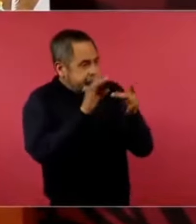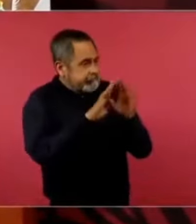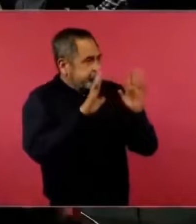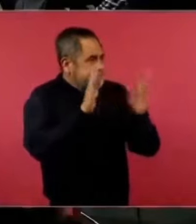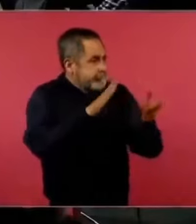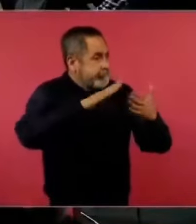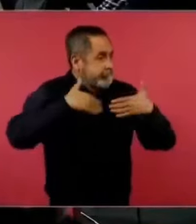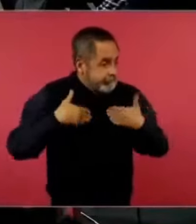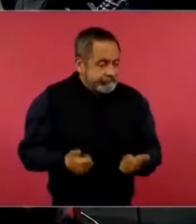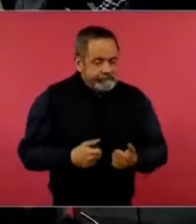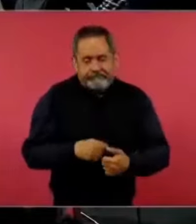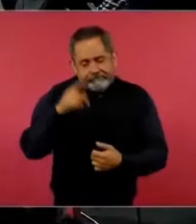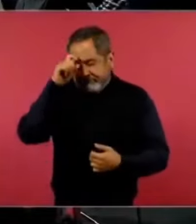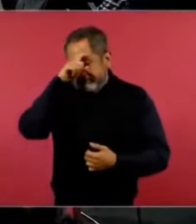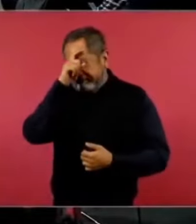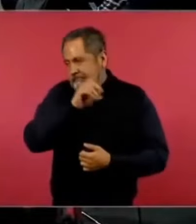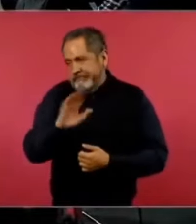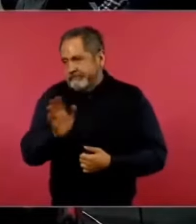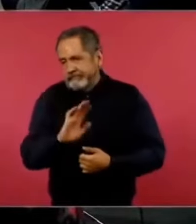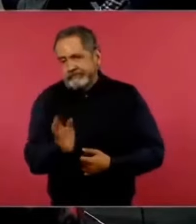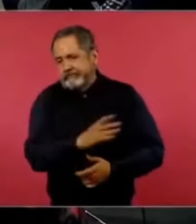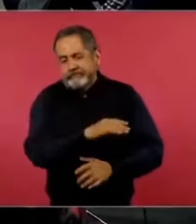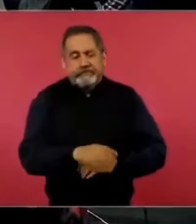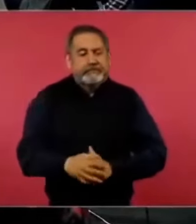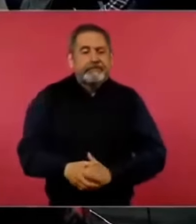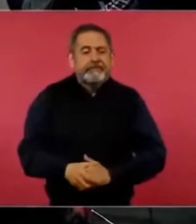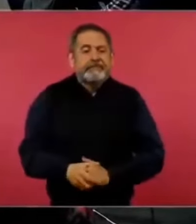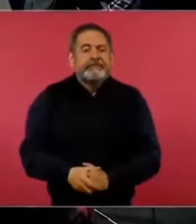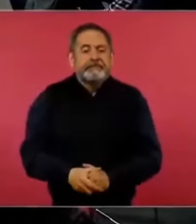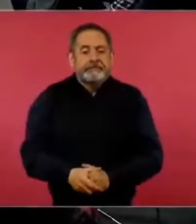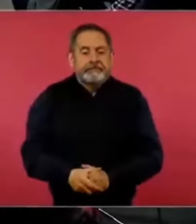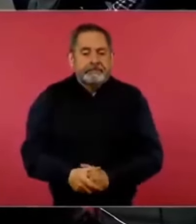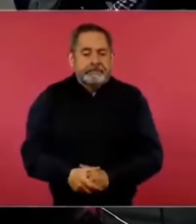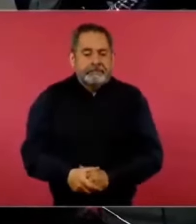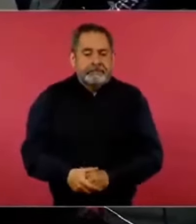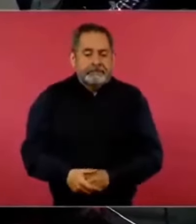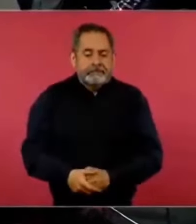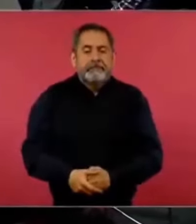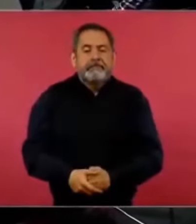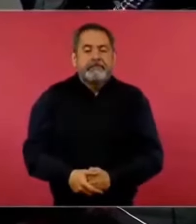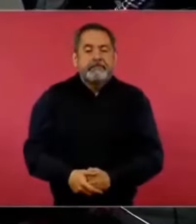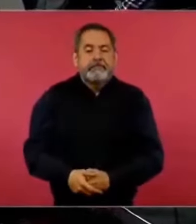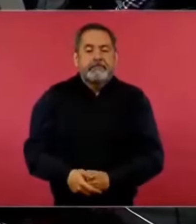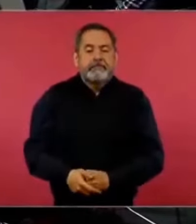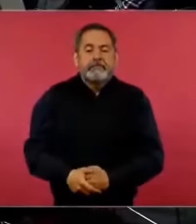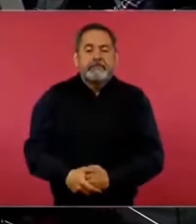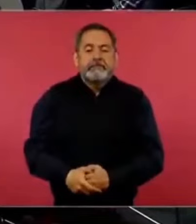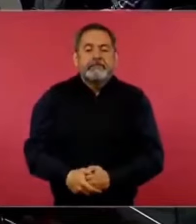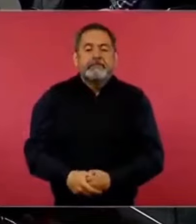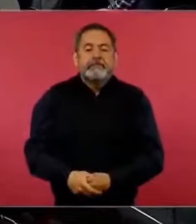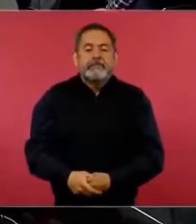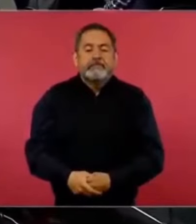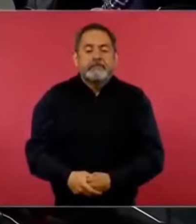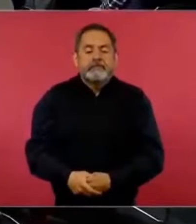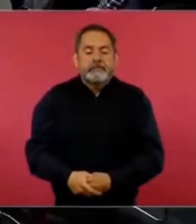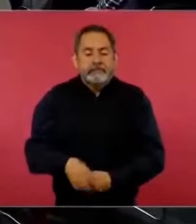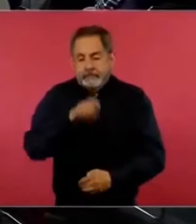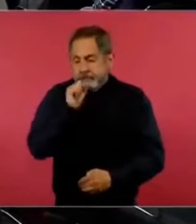Ayer no sé si… Además,